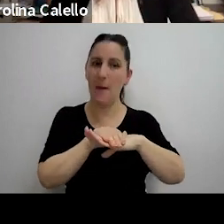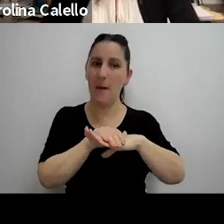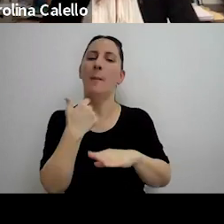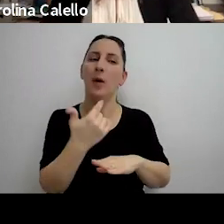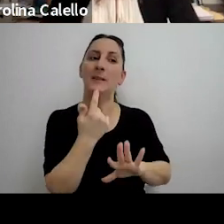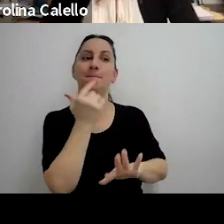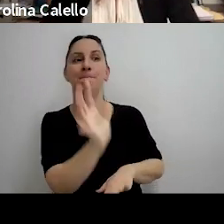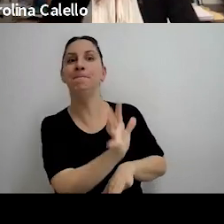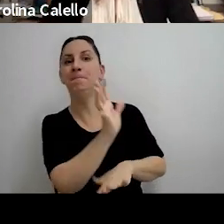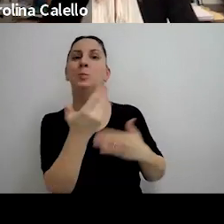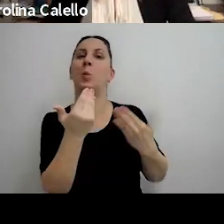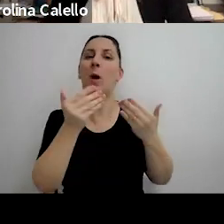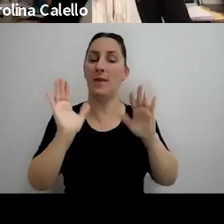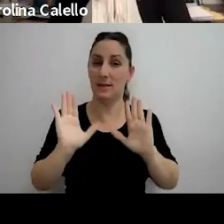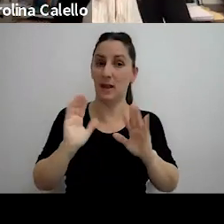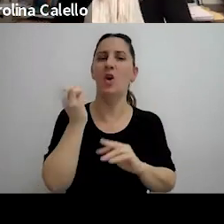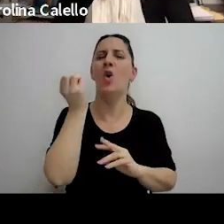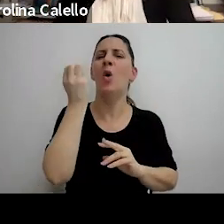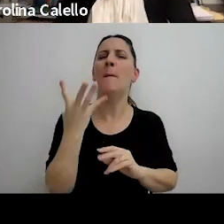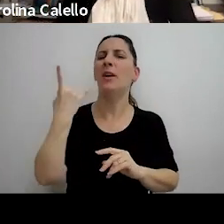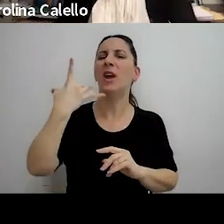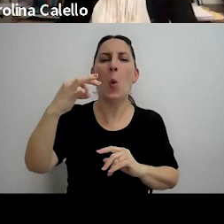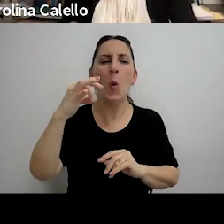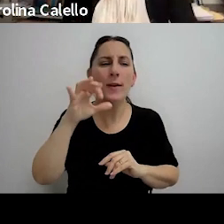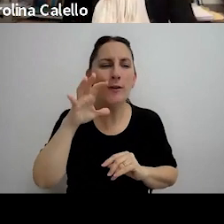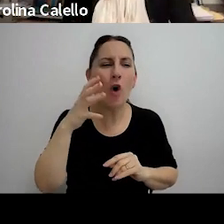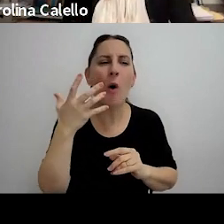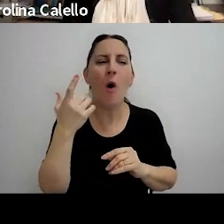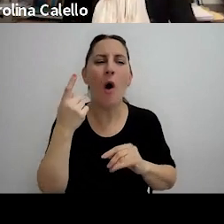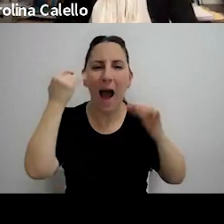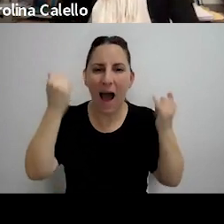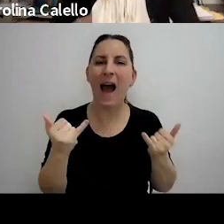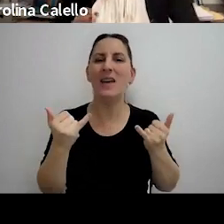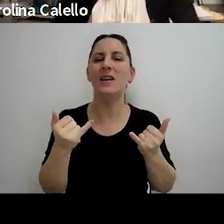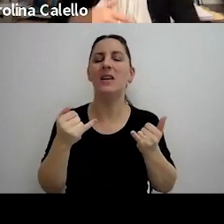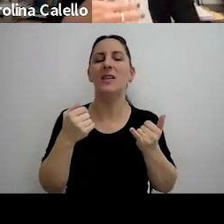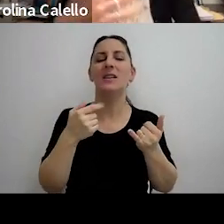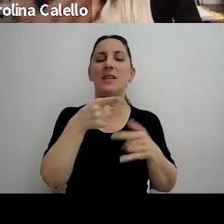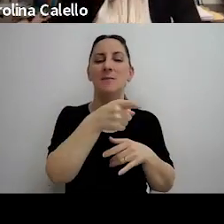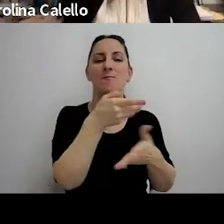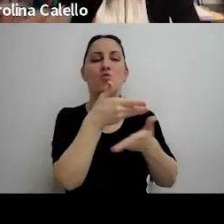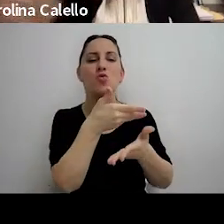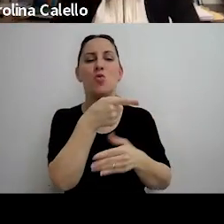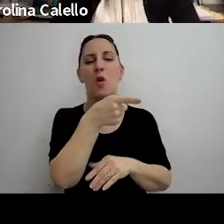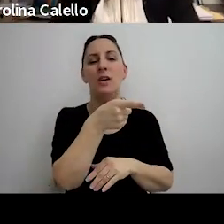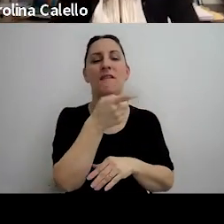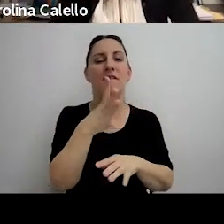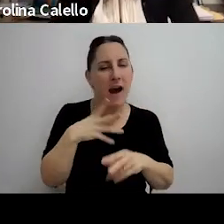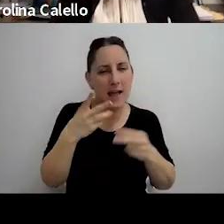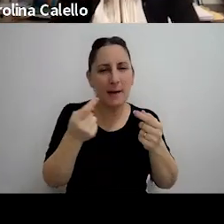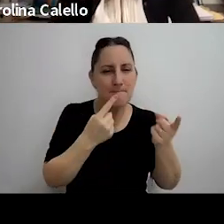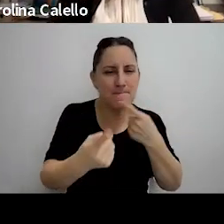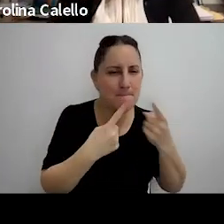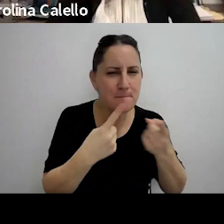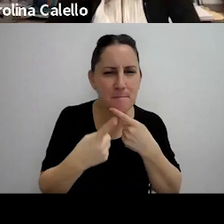porque lo único que se había tomado era ese mutuo y no se había indagado en